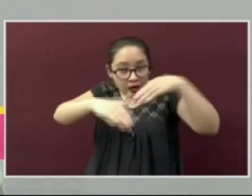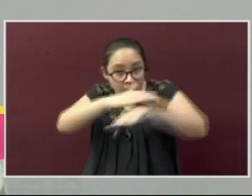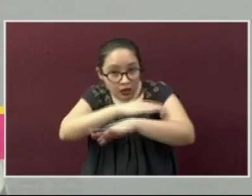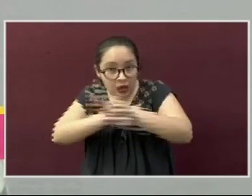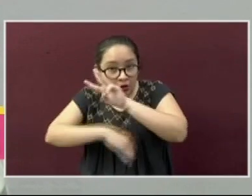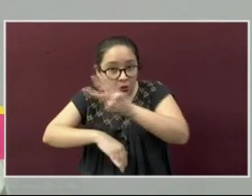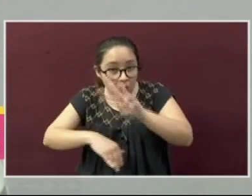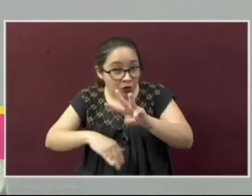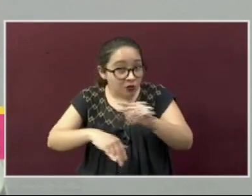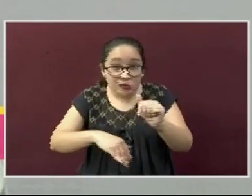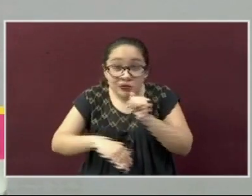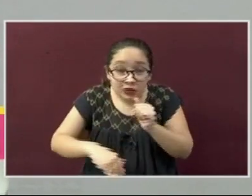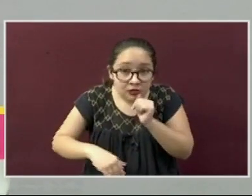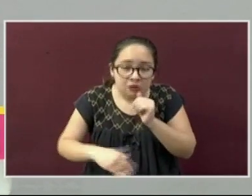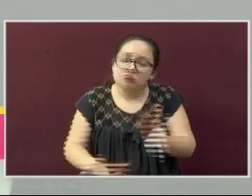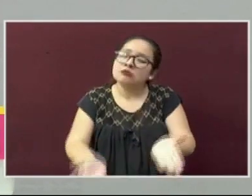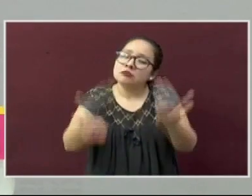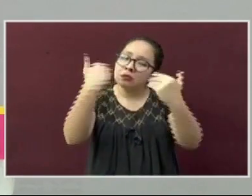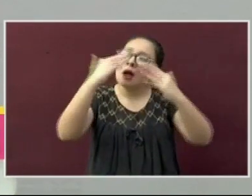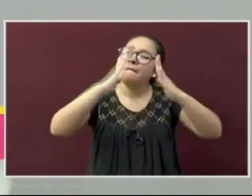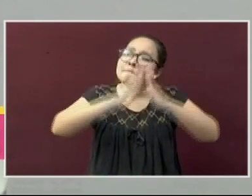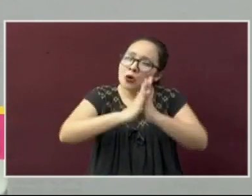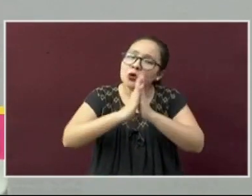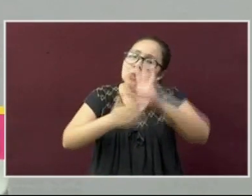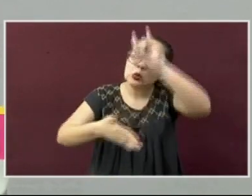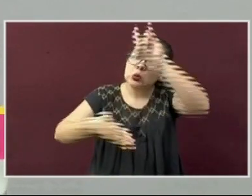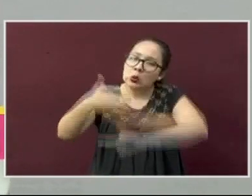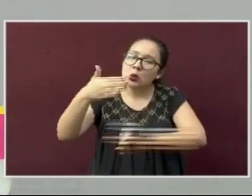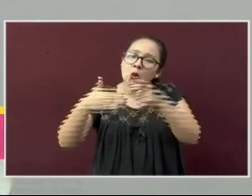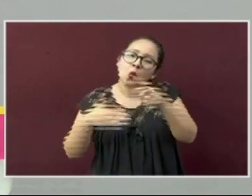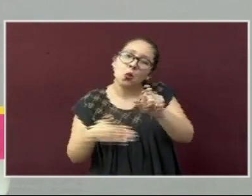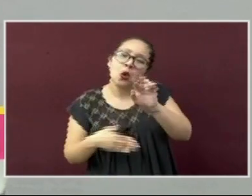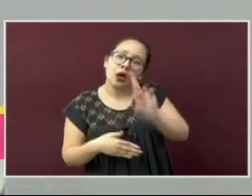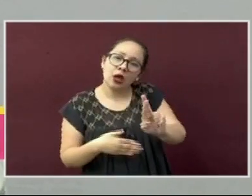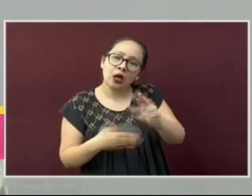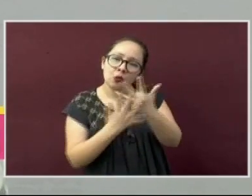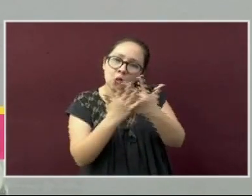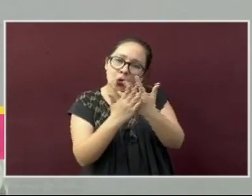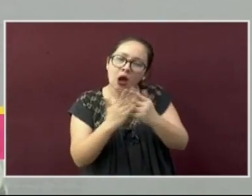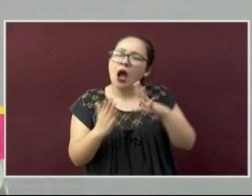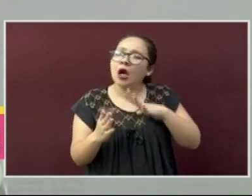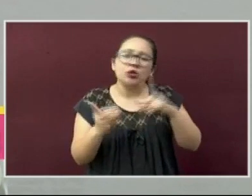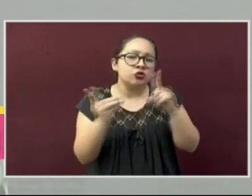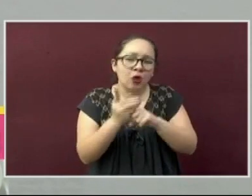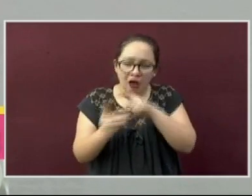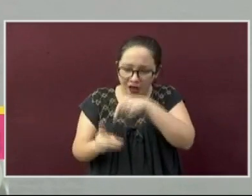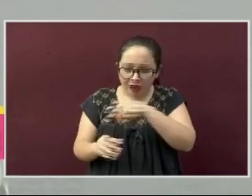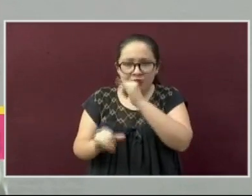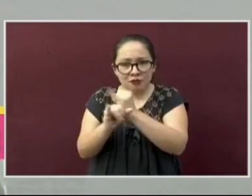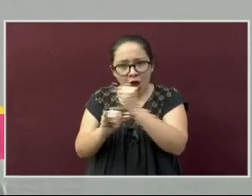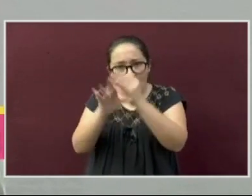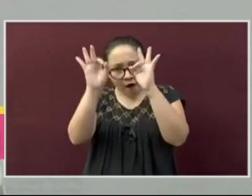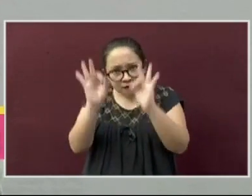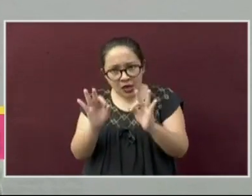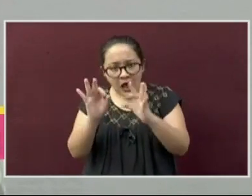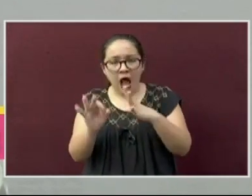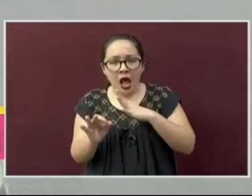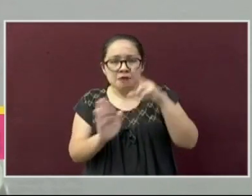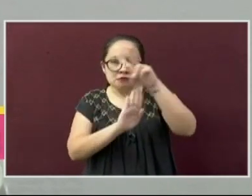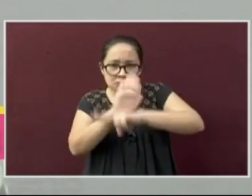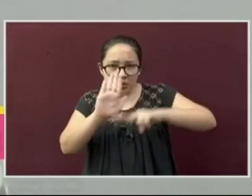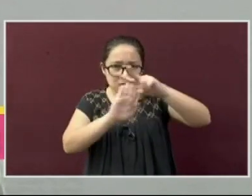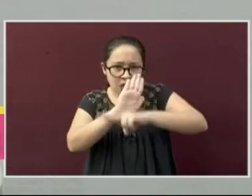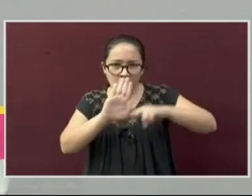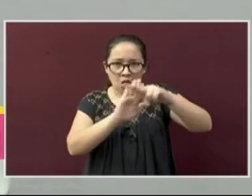código QR a que lo realicen. En la página oficial pueden encontrar un video tutorial